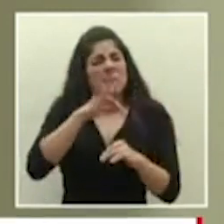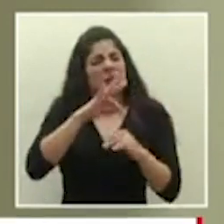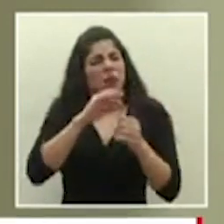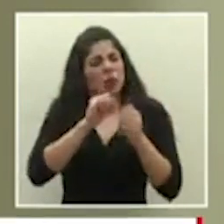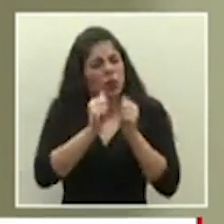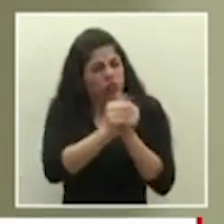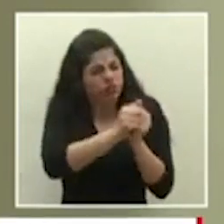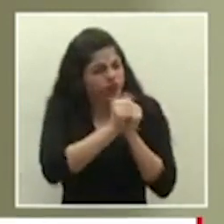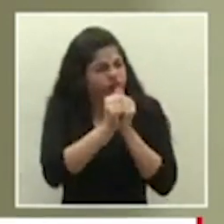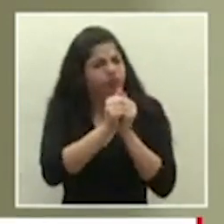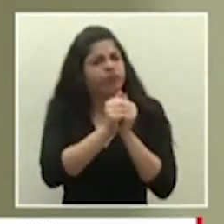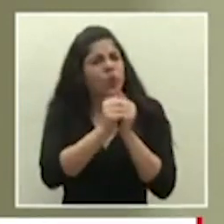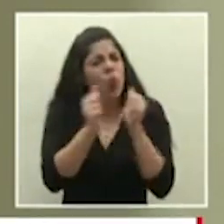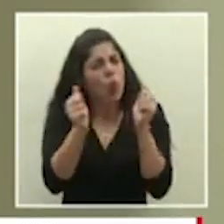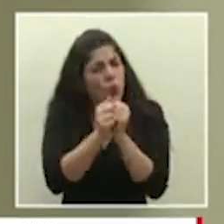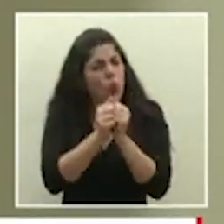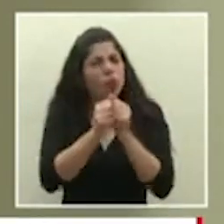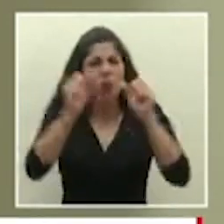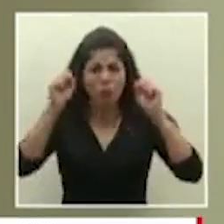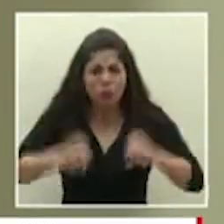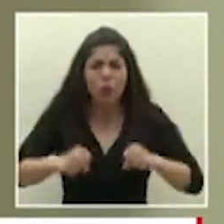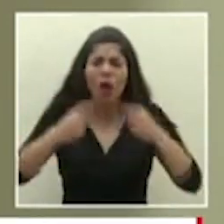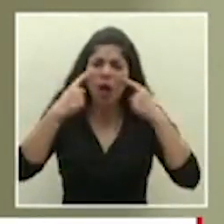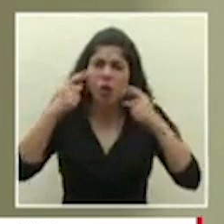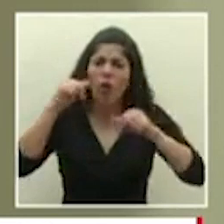espíritu de juntos podemos salir adelante